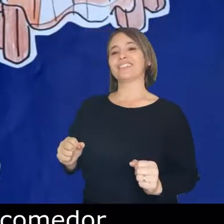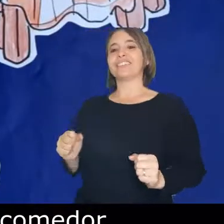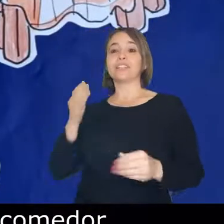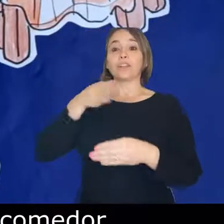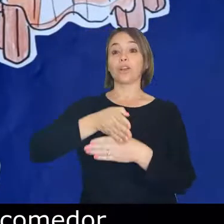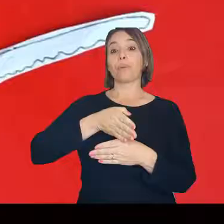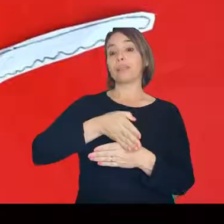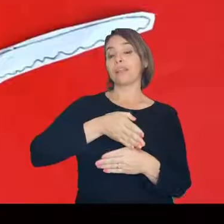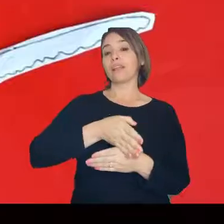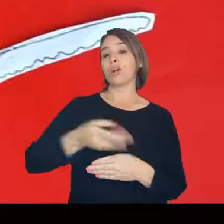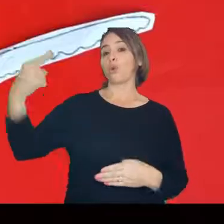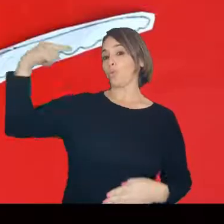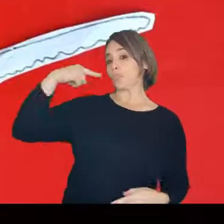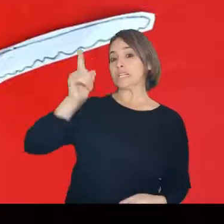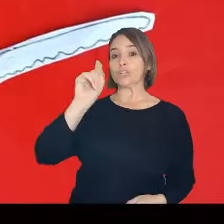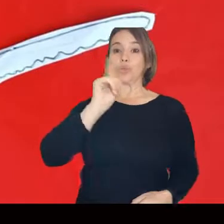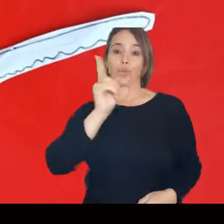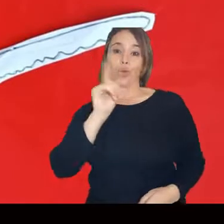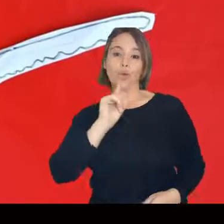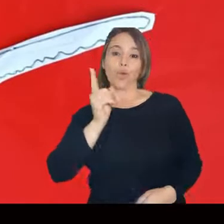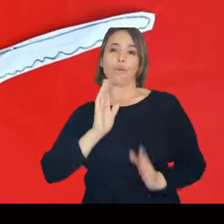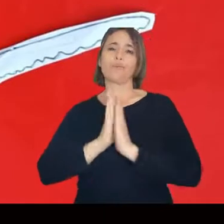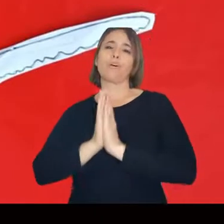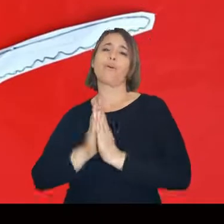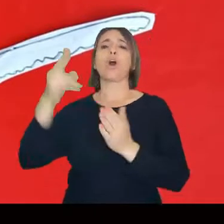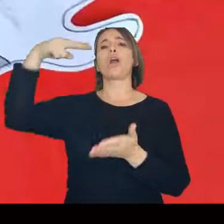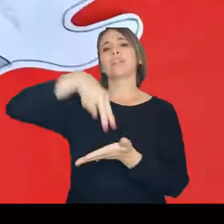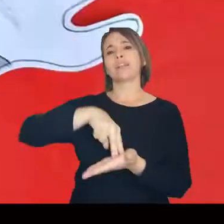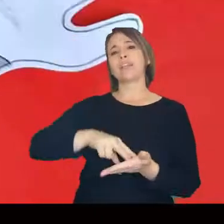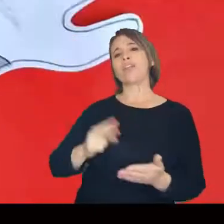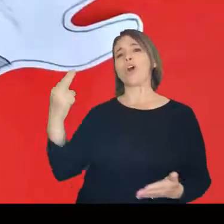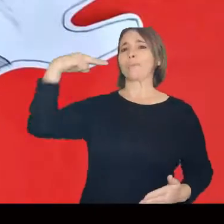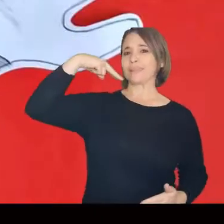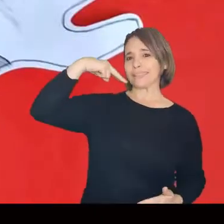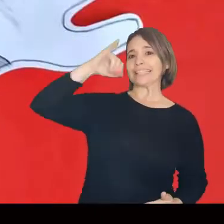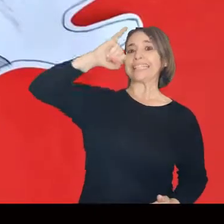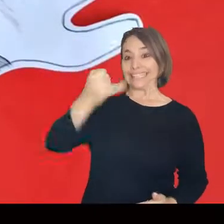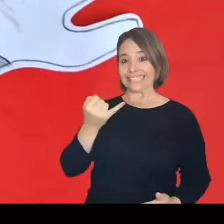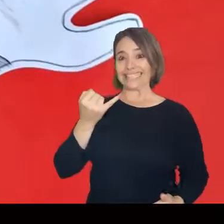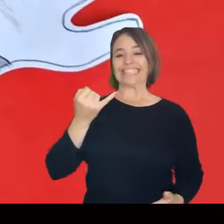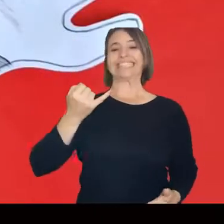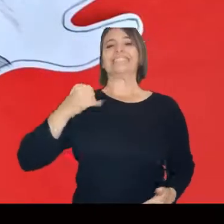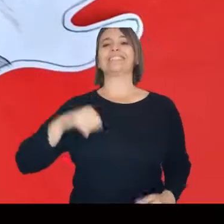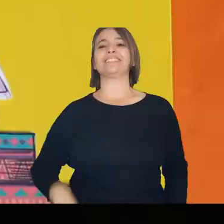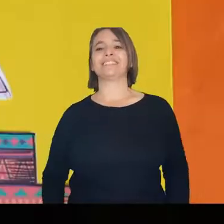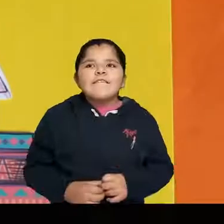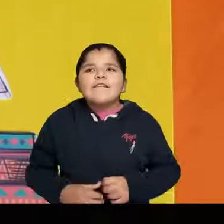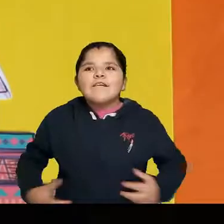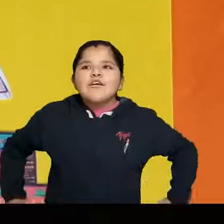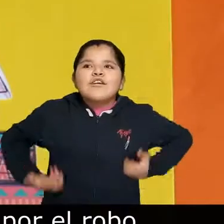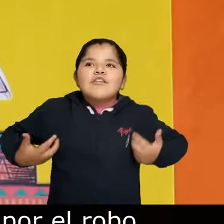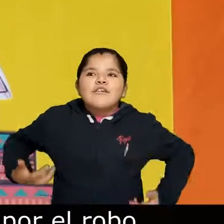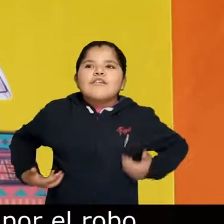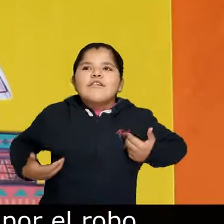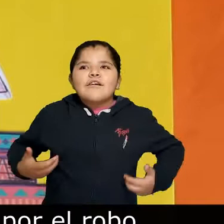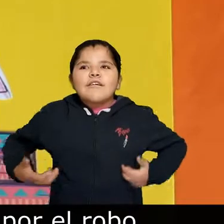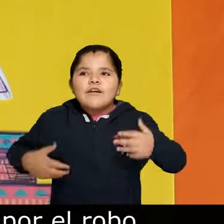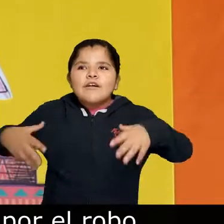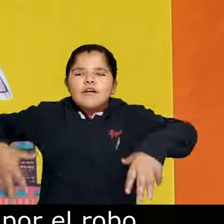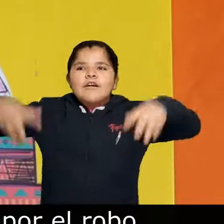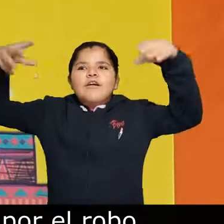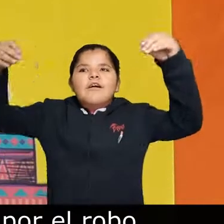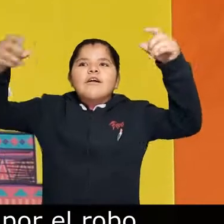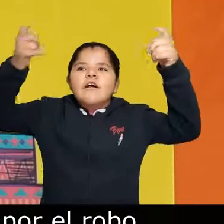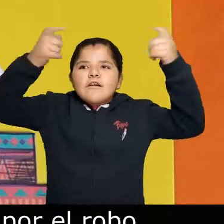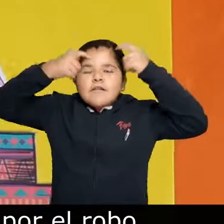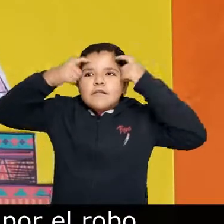No me tires con cuchillo Tírame con tenedor A la corte del rey